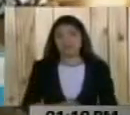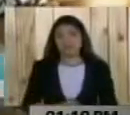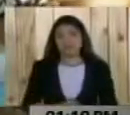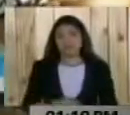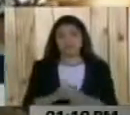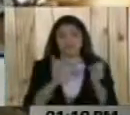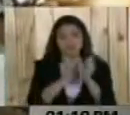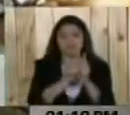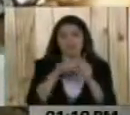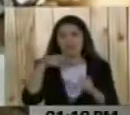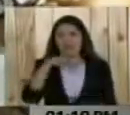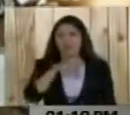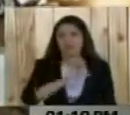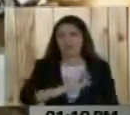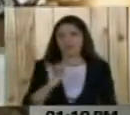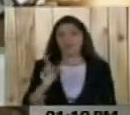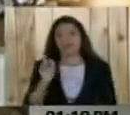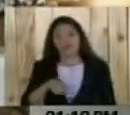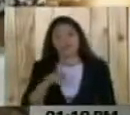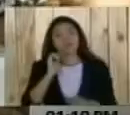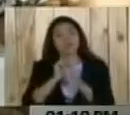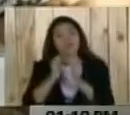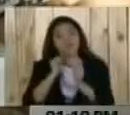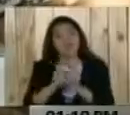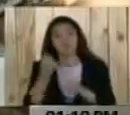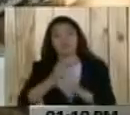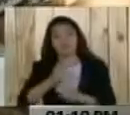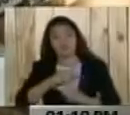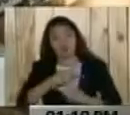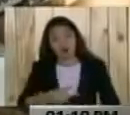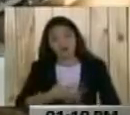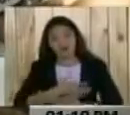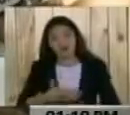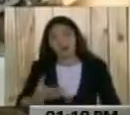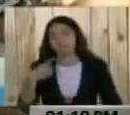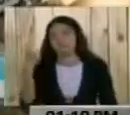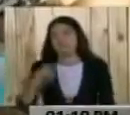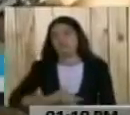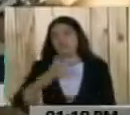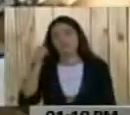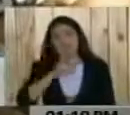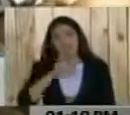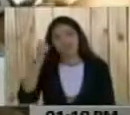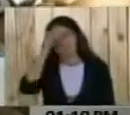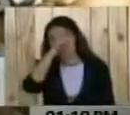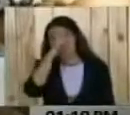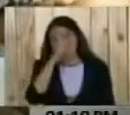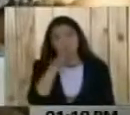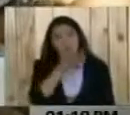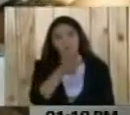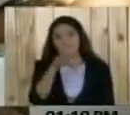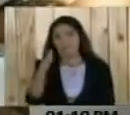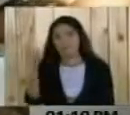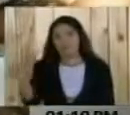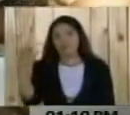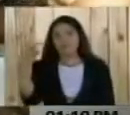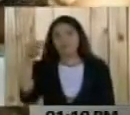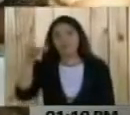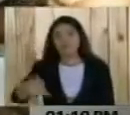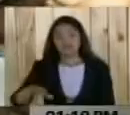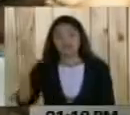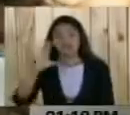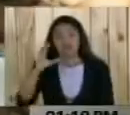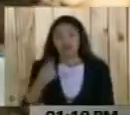caminata, es la recreación, el deporte, es también el trabajo voluntario que venimos haciendo todos los fines de semana en cada una de las parroquias que tenemos asignadas en Caracas.